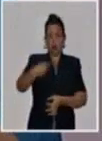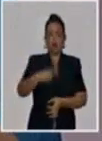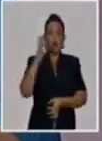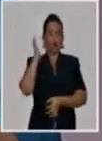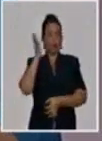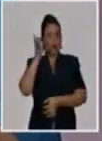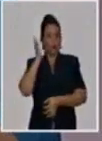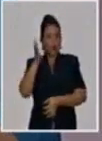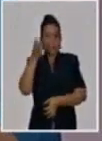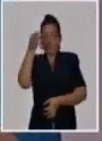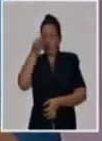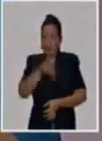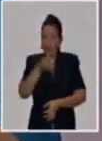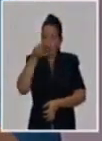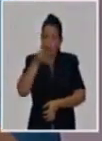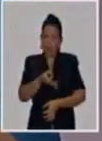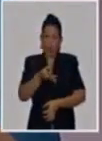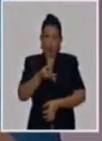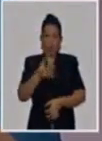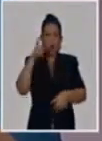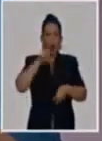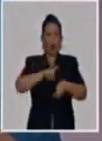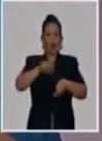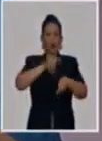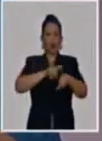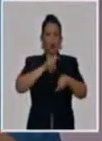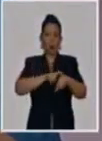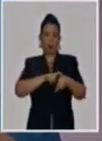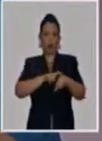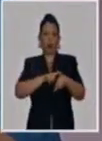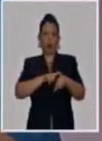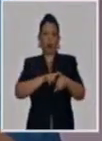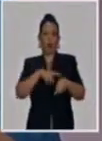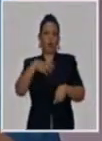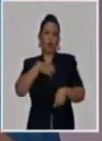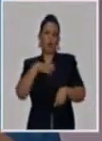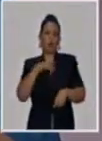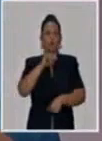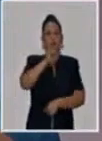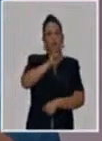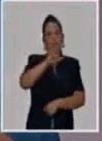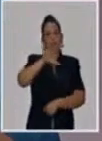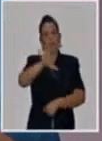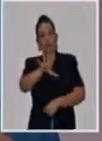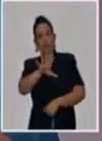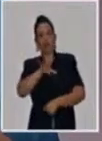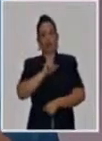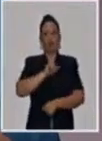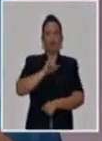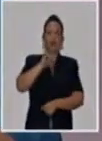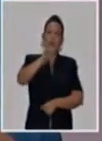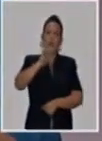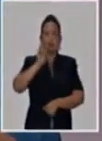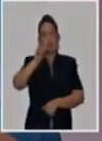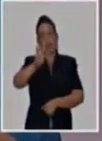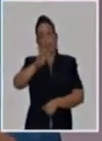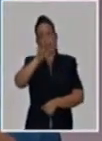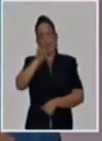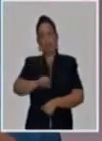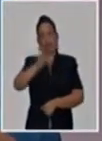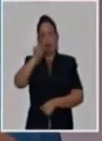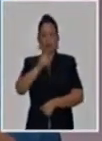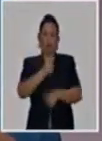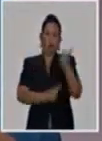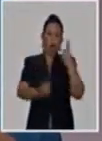casi todos los días, en los últimos momentos, nos hemos estado enfrentando entre 65 como promedio, 63 casos, en alguna